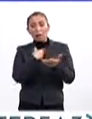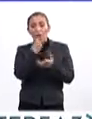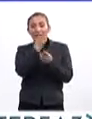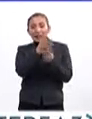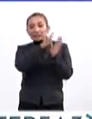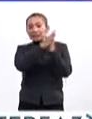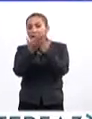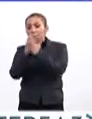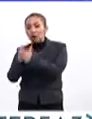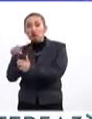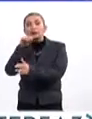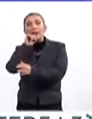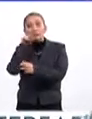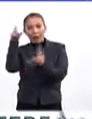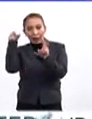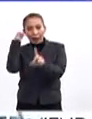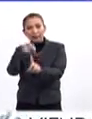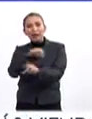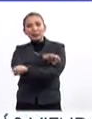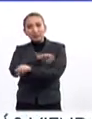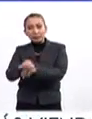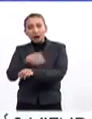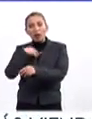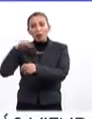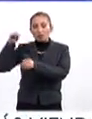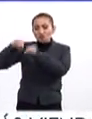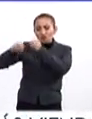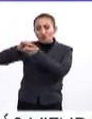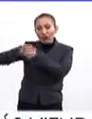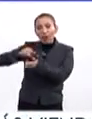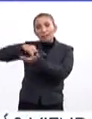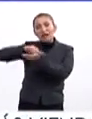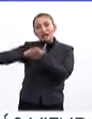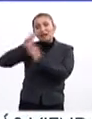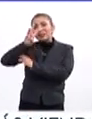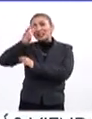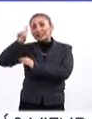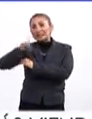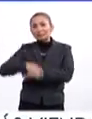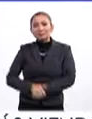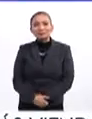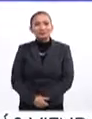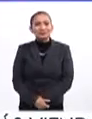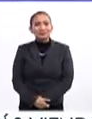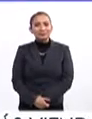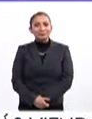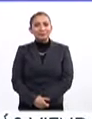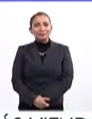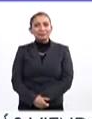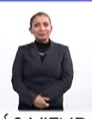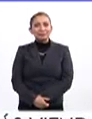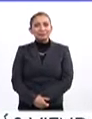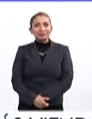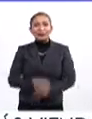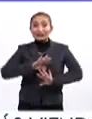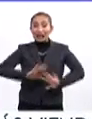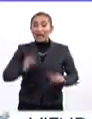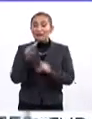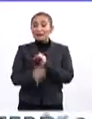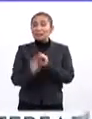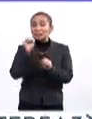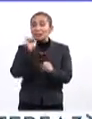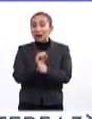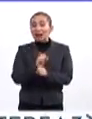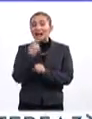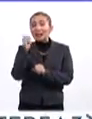trilogía que abarcará también diseño, modelado e impresión tridimensional. Y ya es fin de